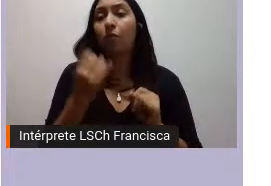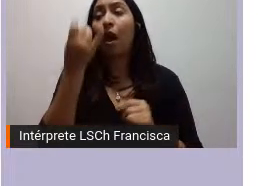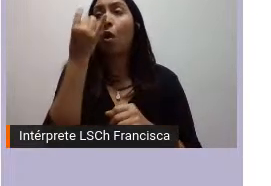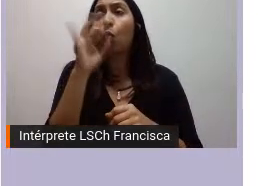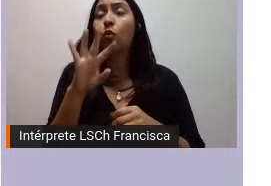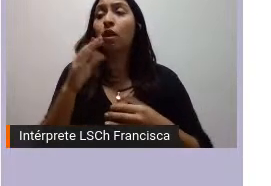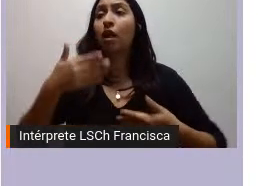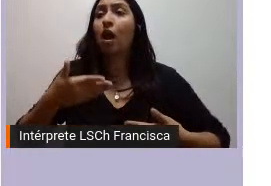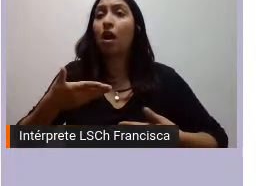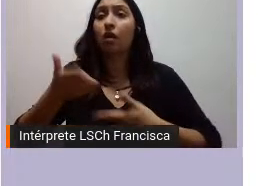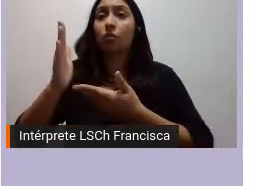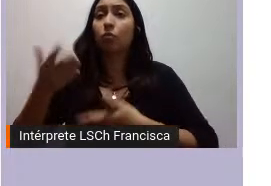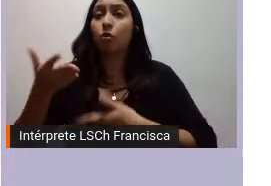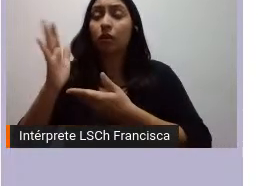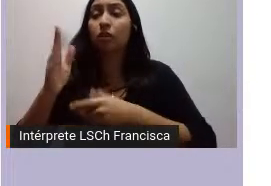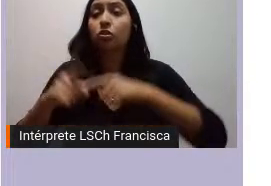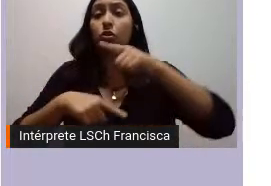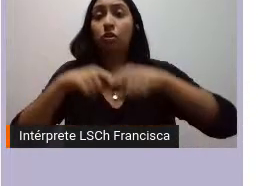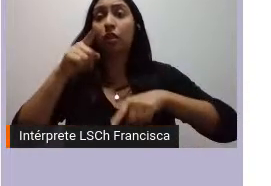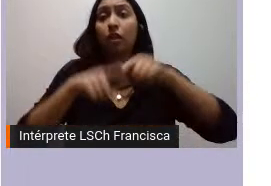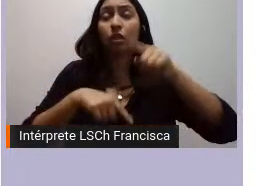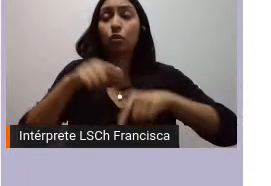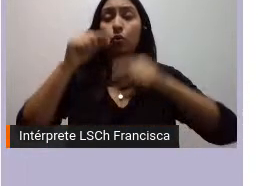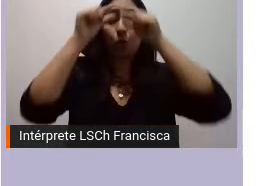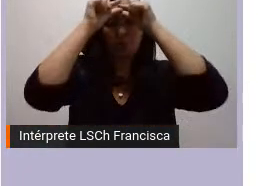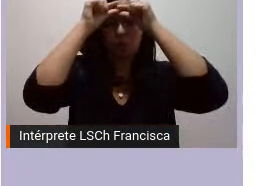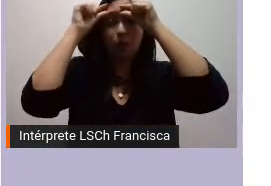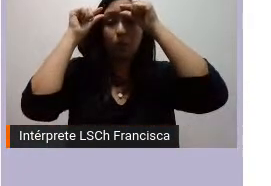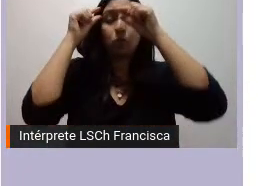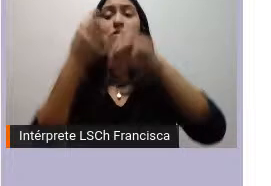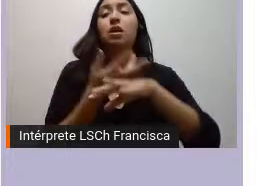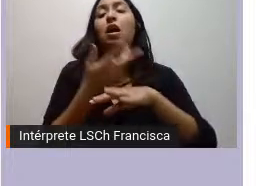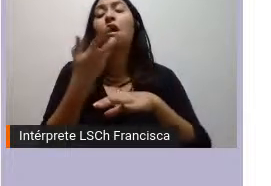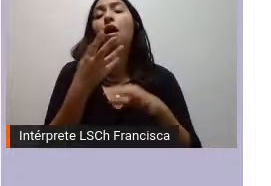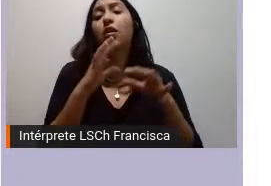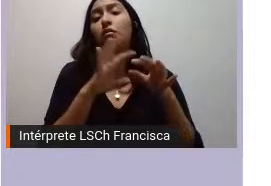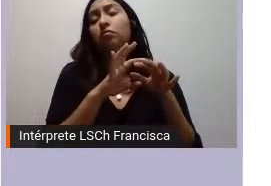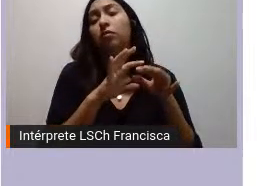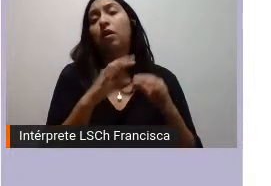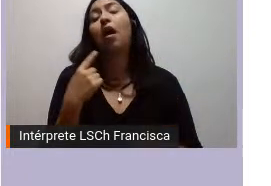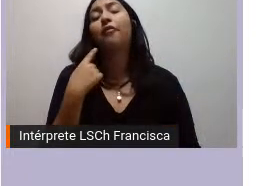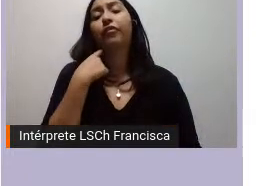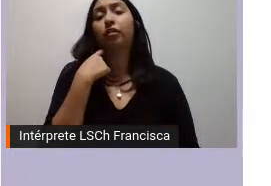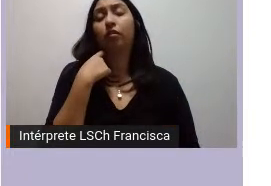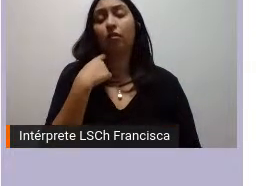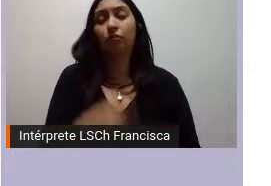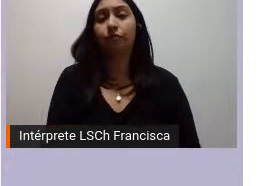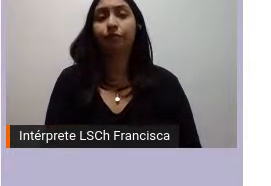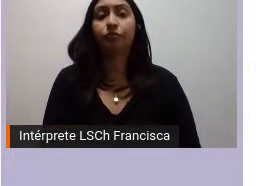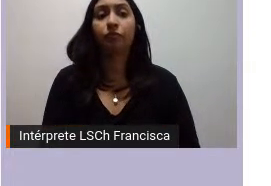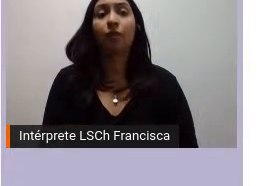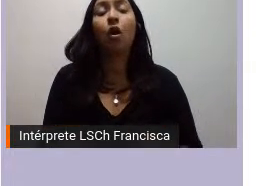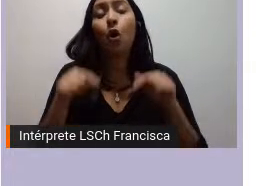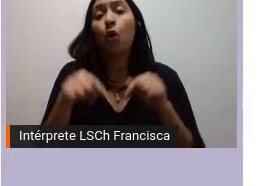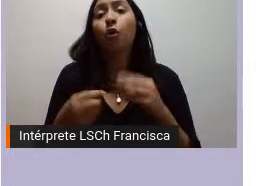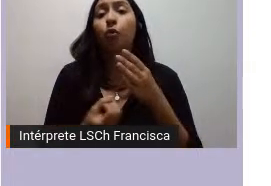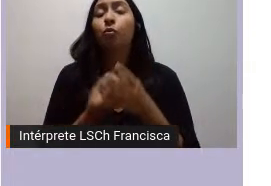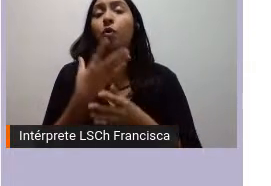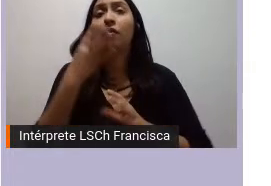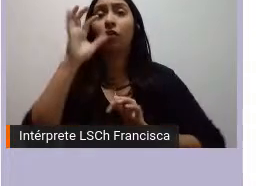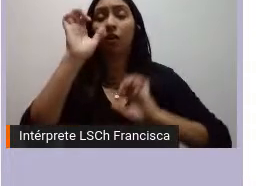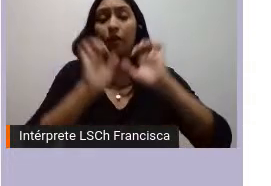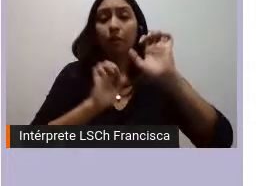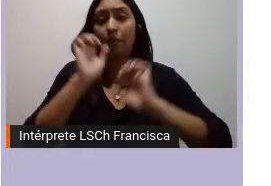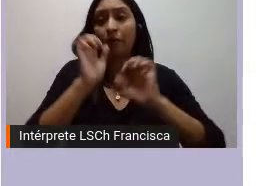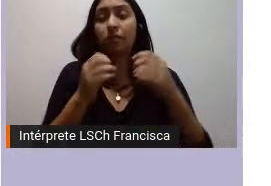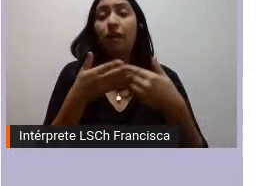consecuencias que hasta el día de hoy se han visto. Lo segundo es que estamos ante un nuevo tipo de empresas, donde la flexibilización económica,